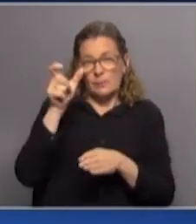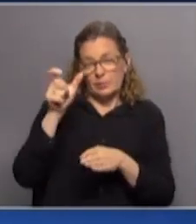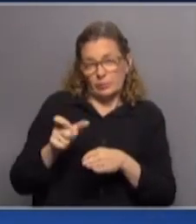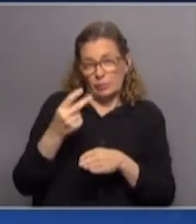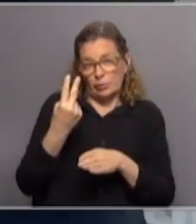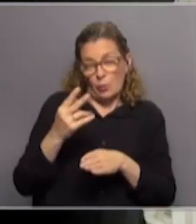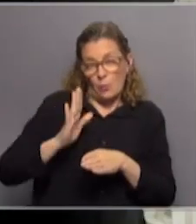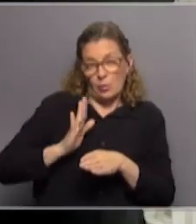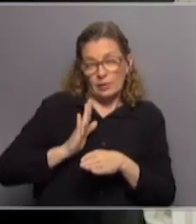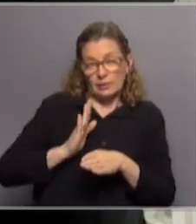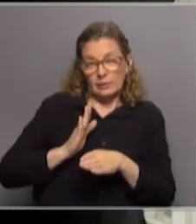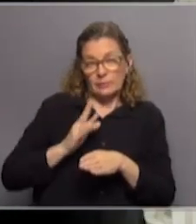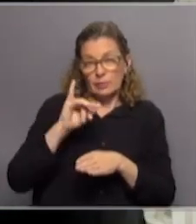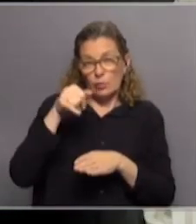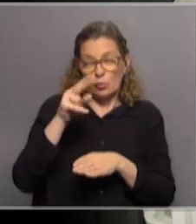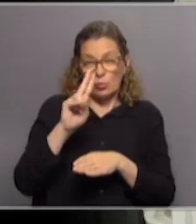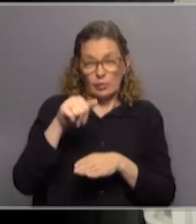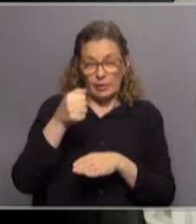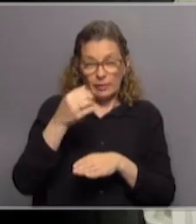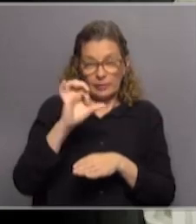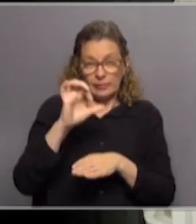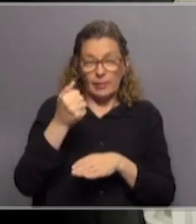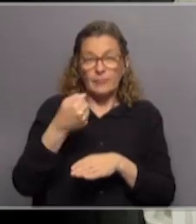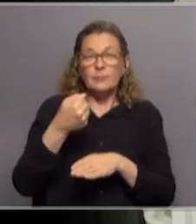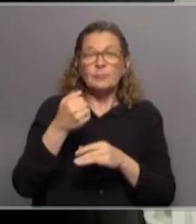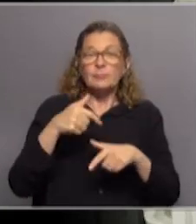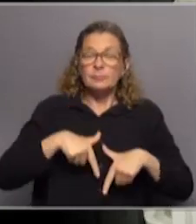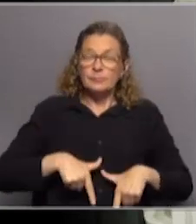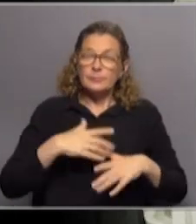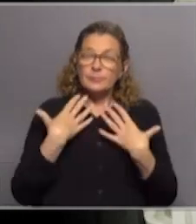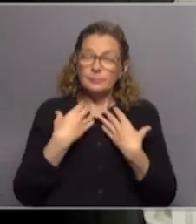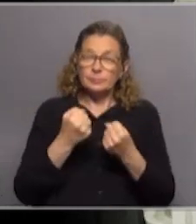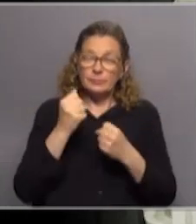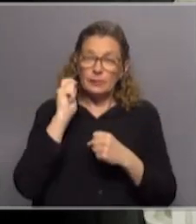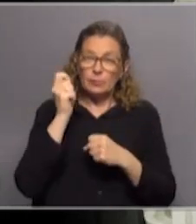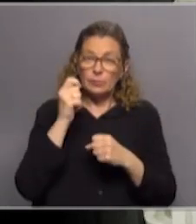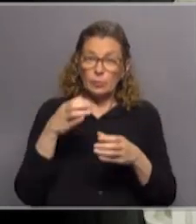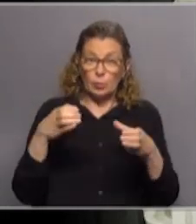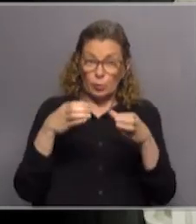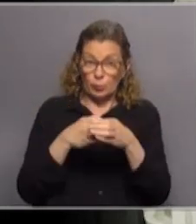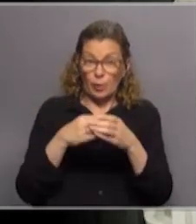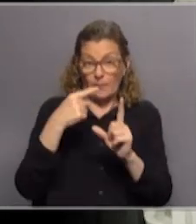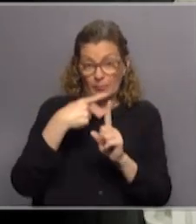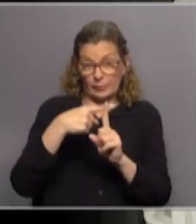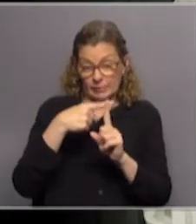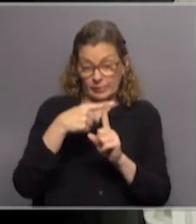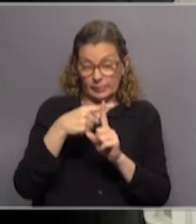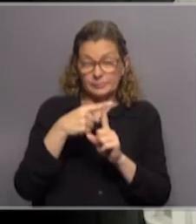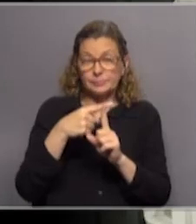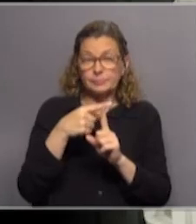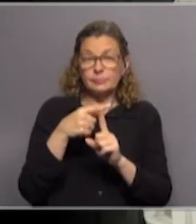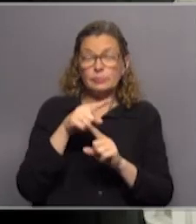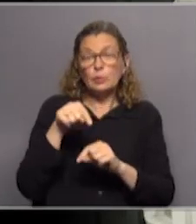en la Junaza, aquí en el Ministerio de Salud Pública, y bueno, fue una reunión muy positiva, en donde